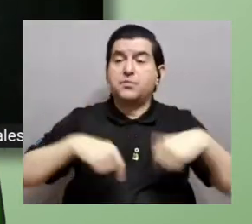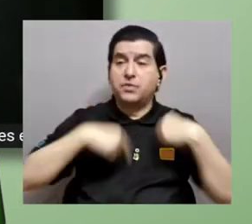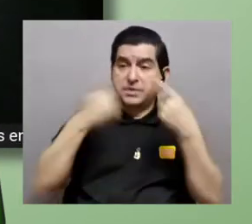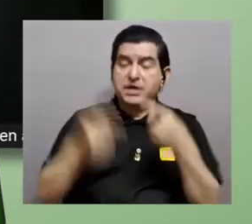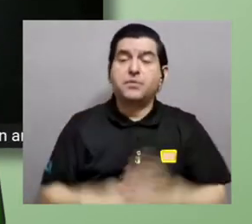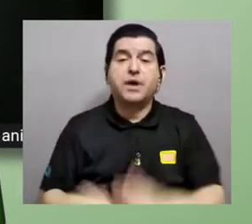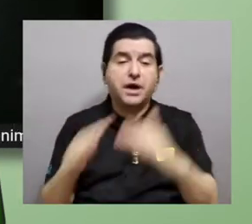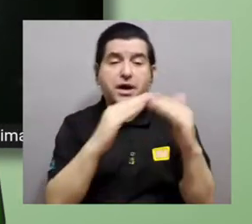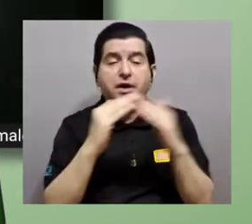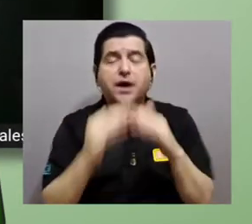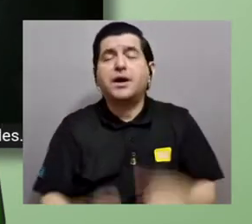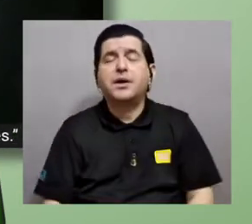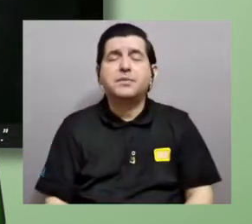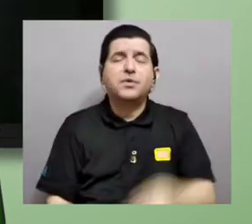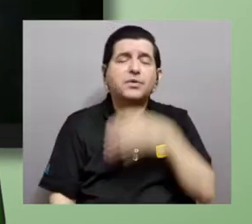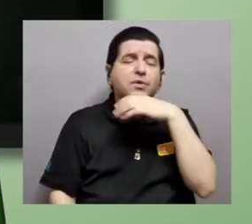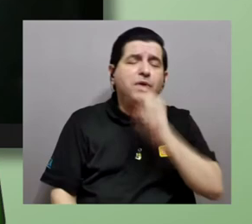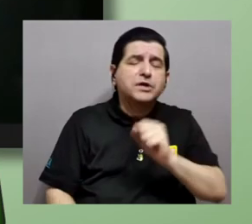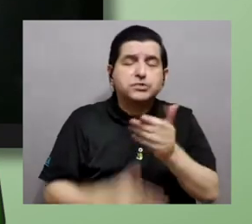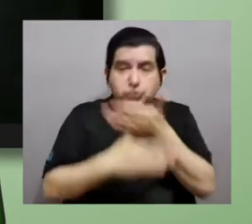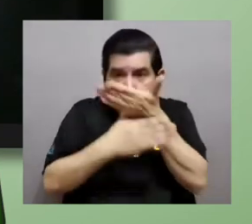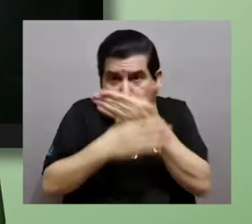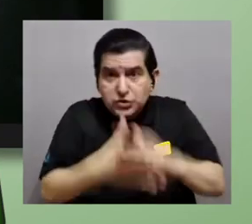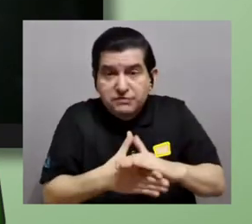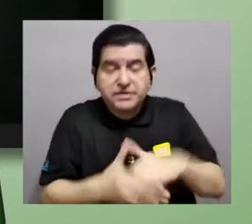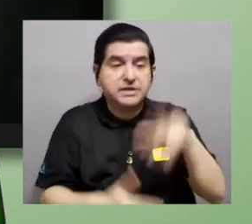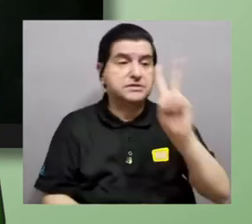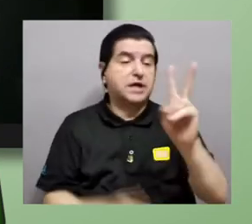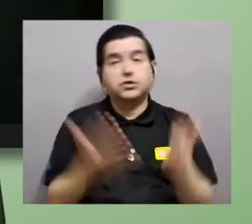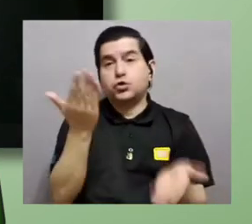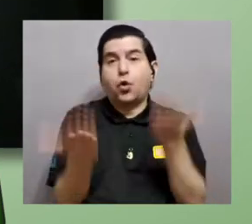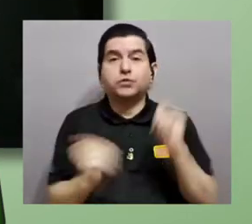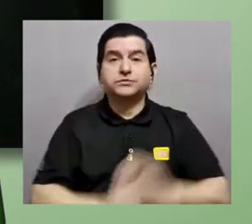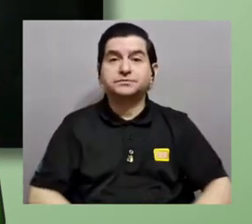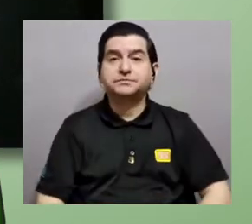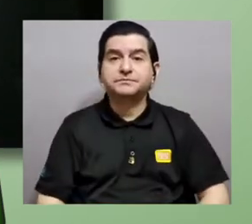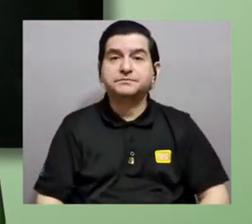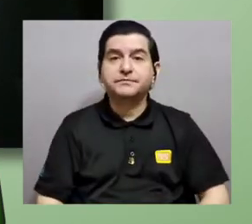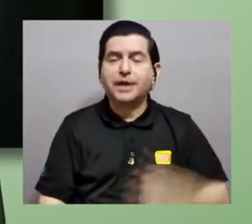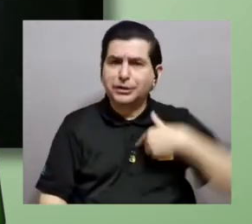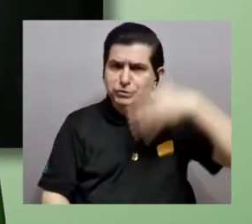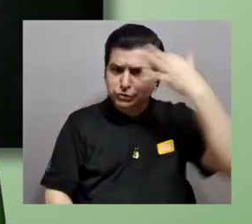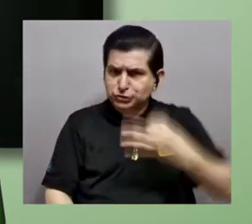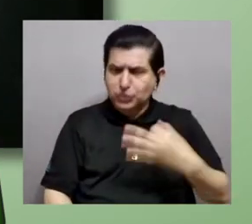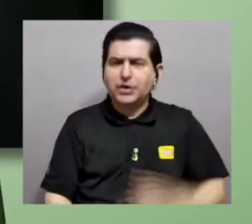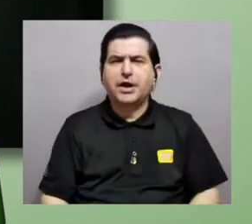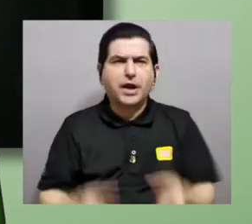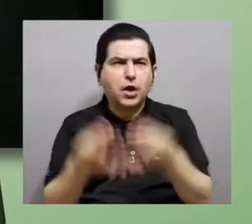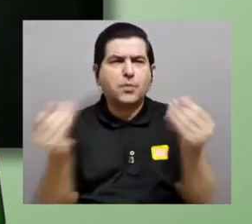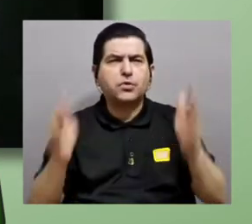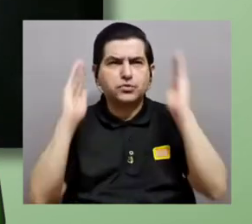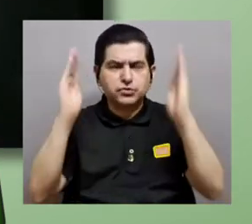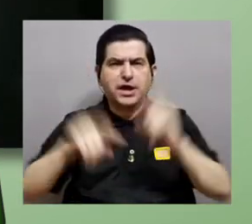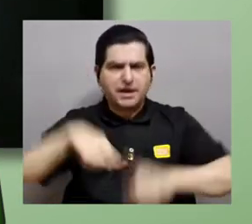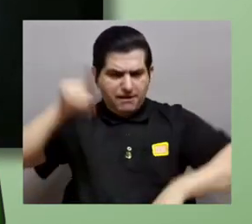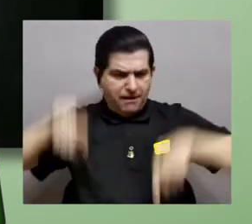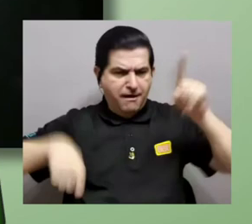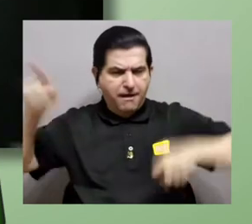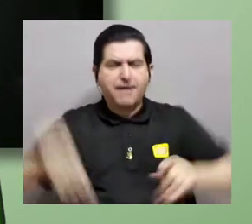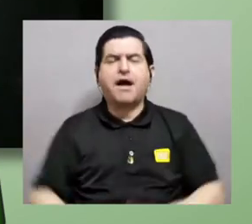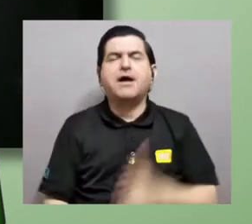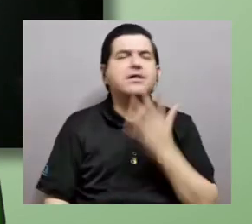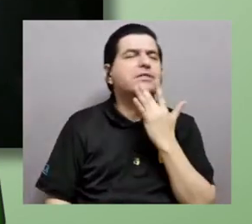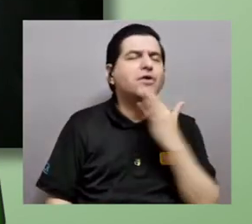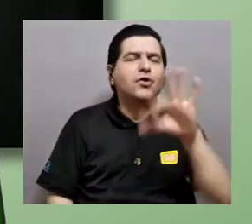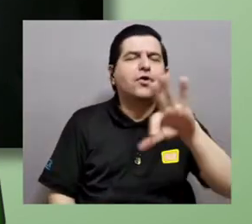llevan a que una población ancestral, por ejemplo, se divida eventualmente en dos. entonces me parece que genera una